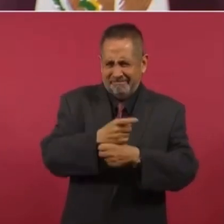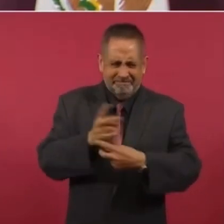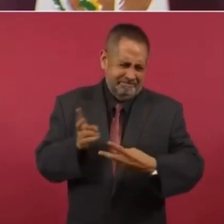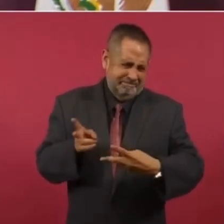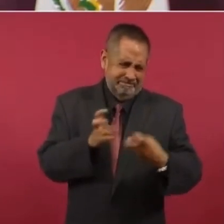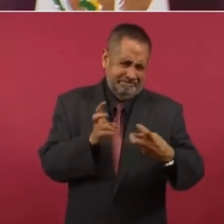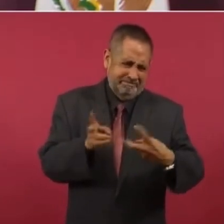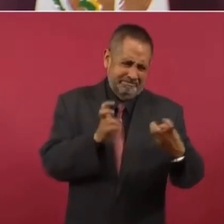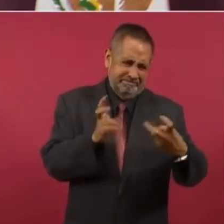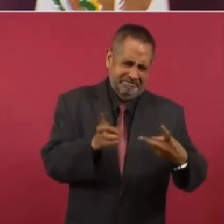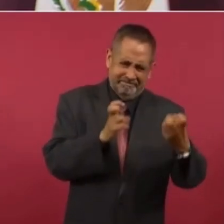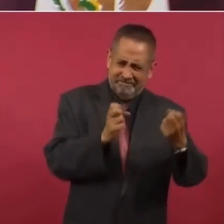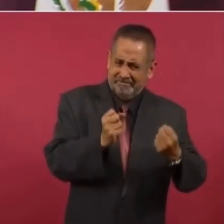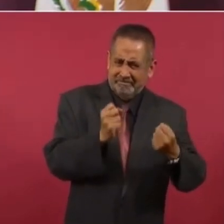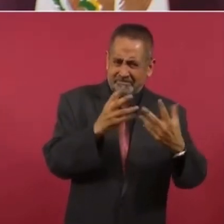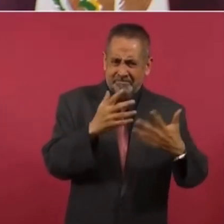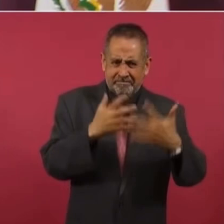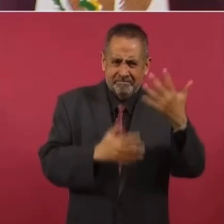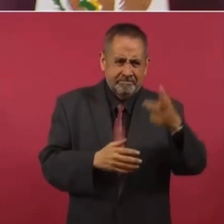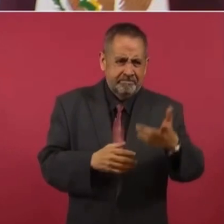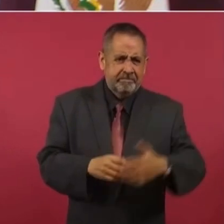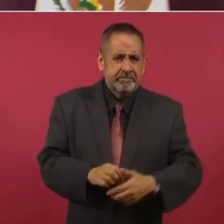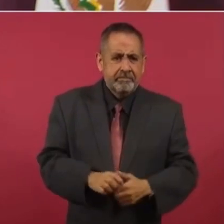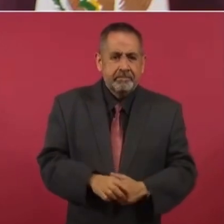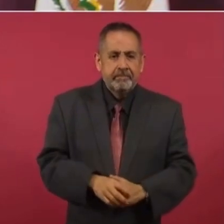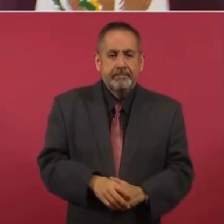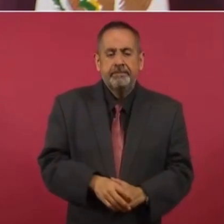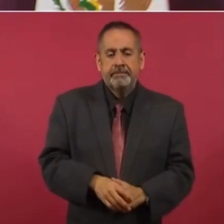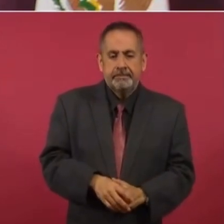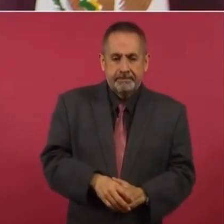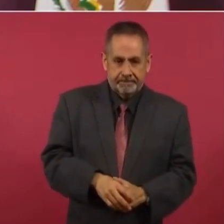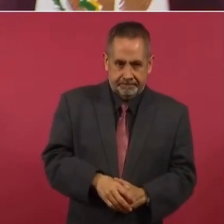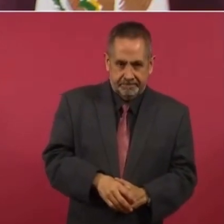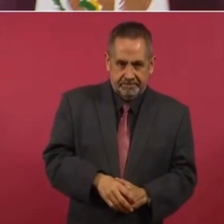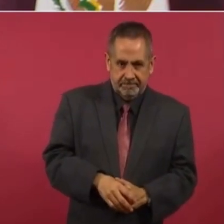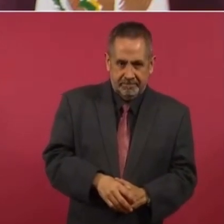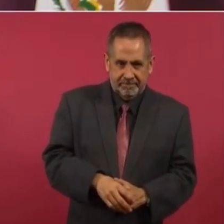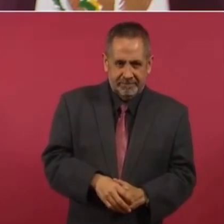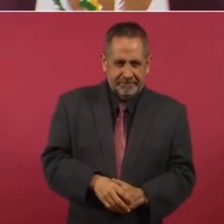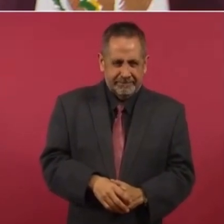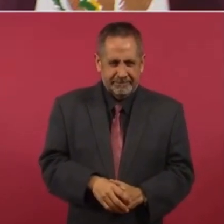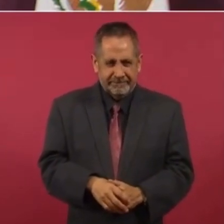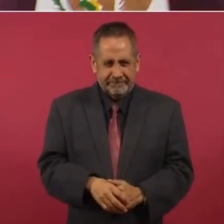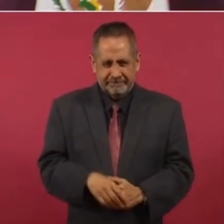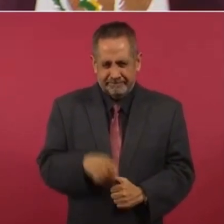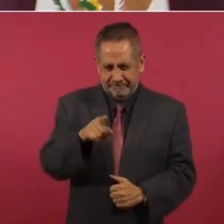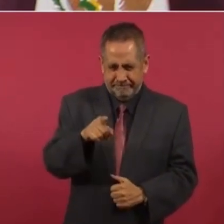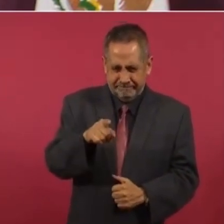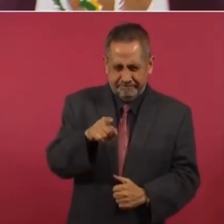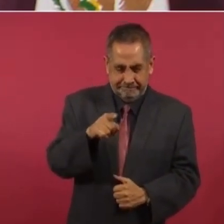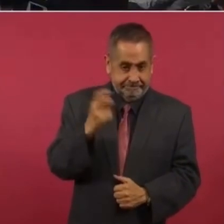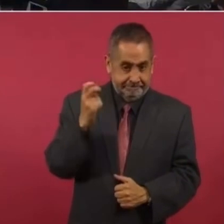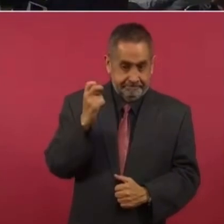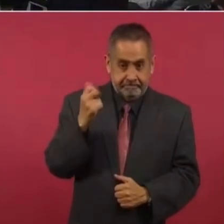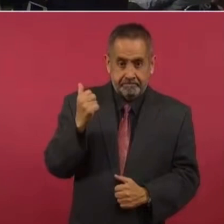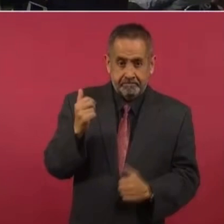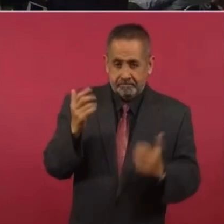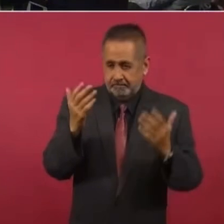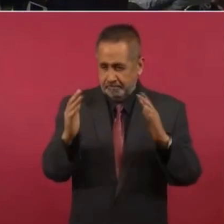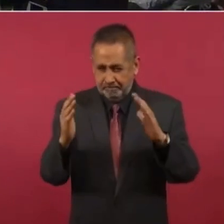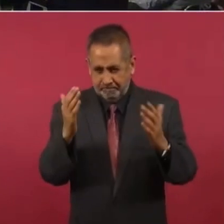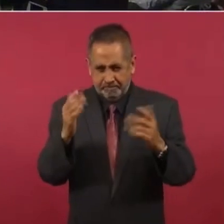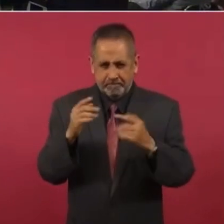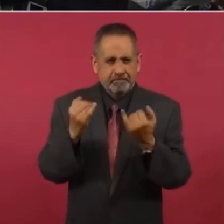O sea, si se compara esto con el